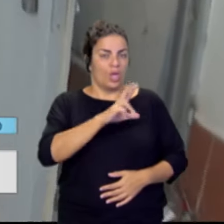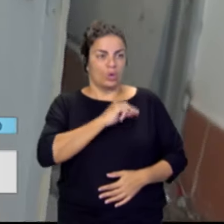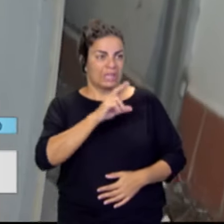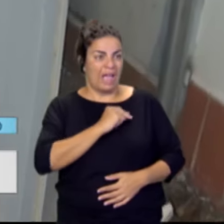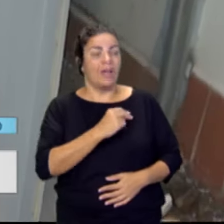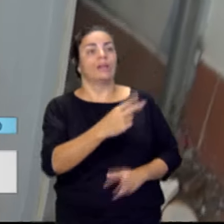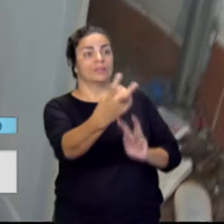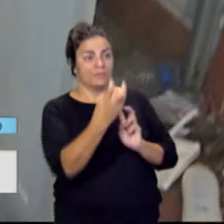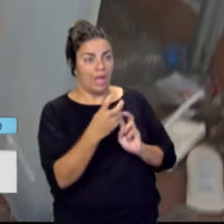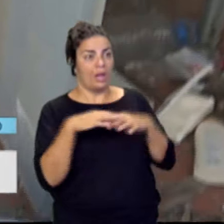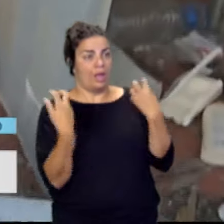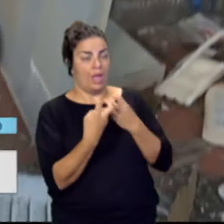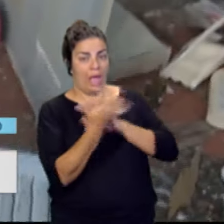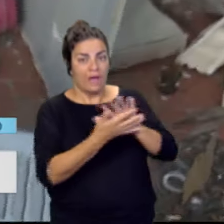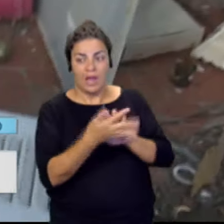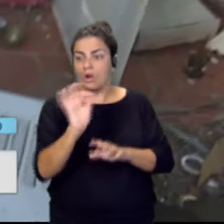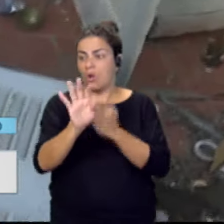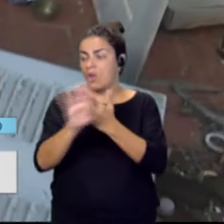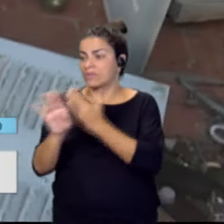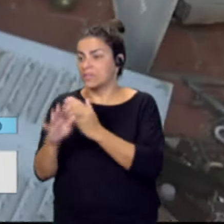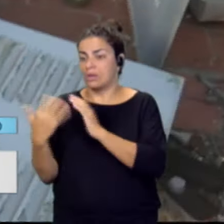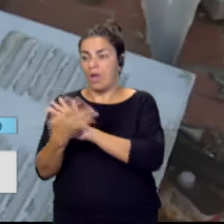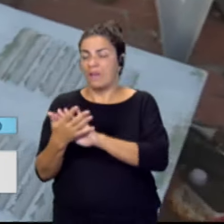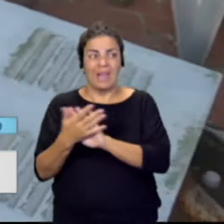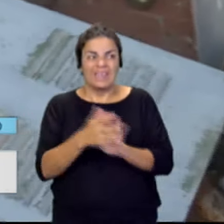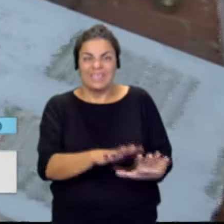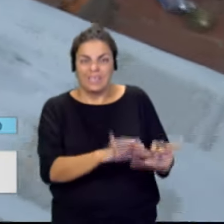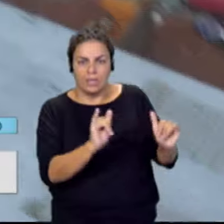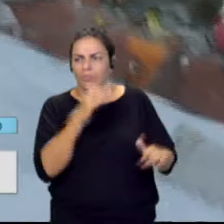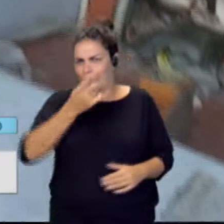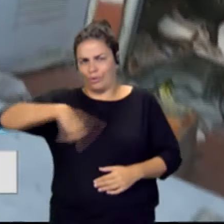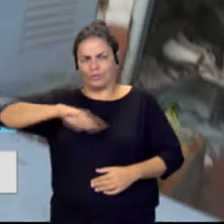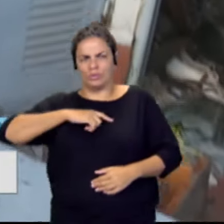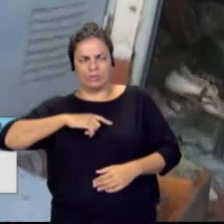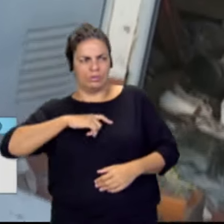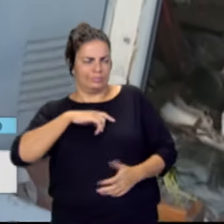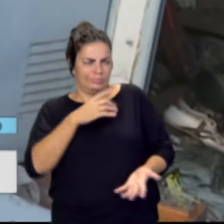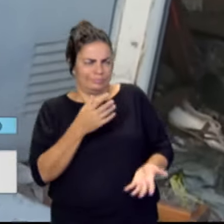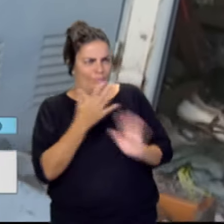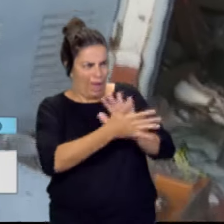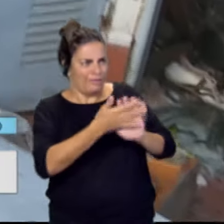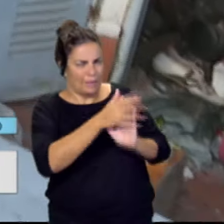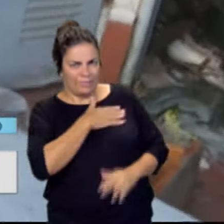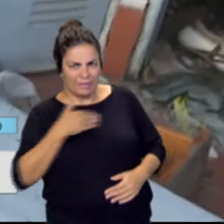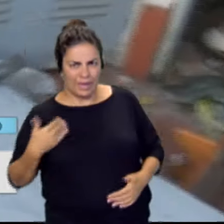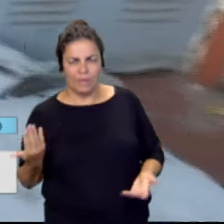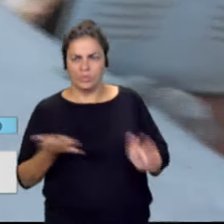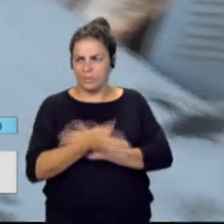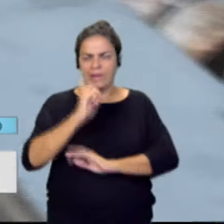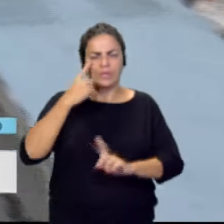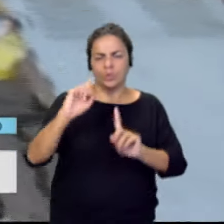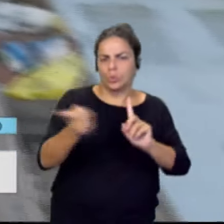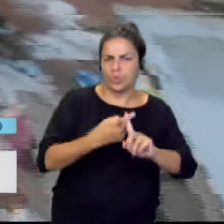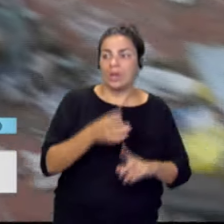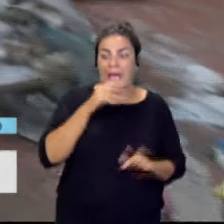sentarse conmigo, a dar una vuelta, a hablar con los vecinos, que aquí nadie se come a nadie. Y buscar soluciones, tanto aquí como las viviendas nuevas, que ya